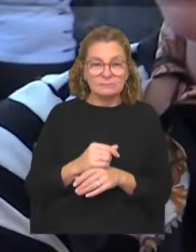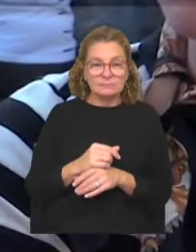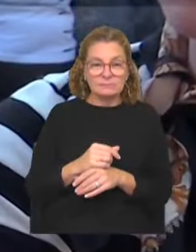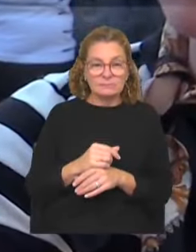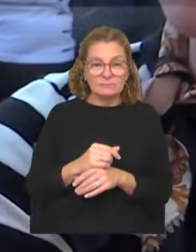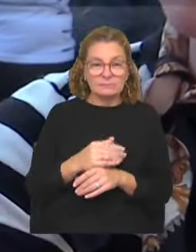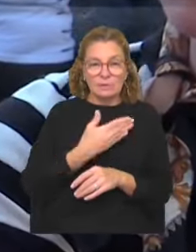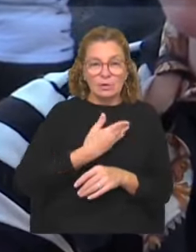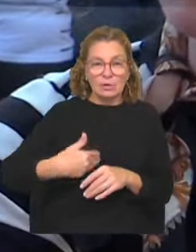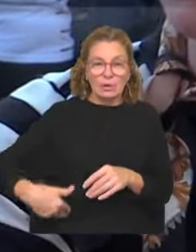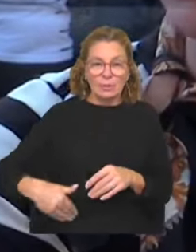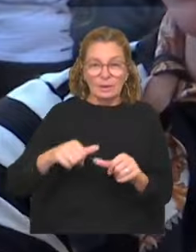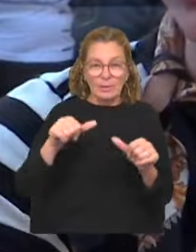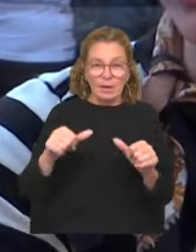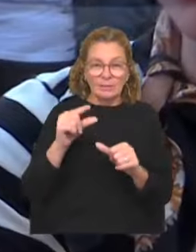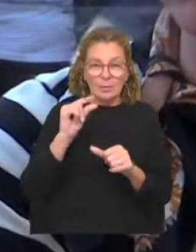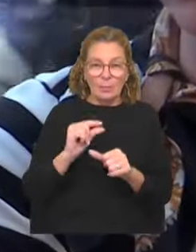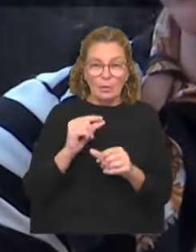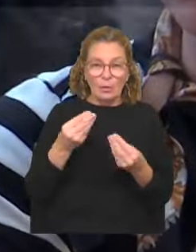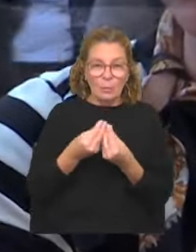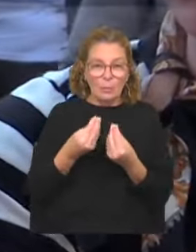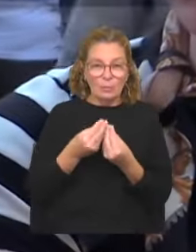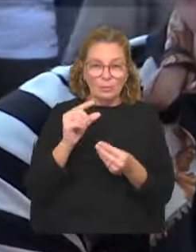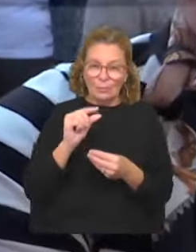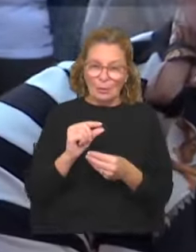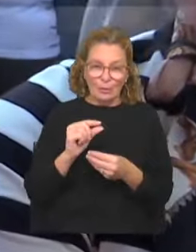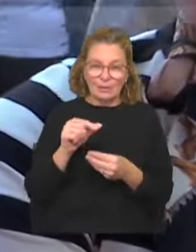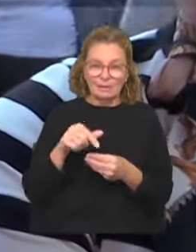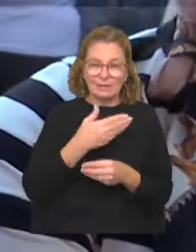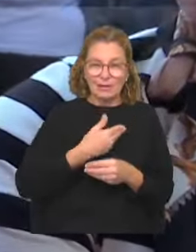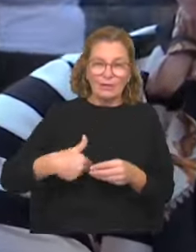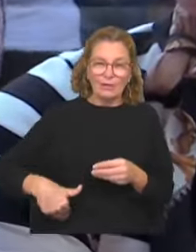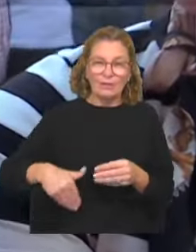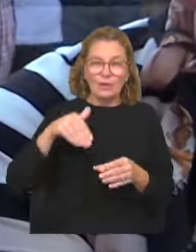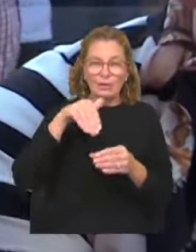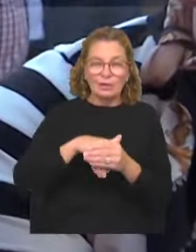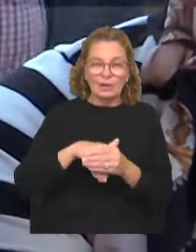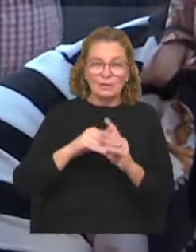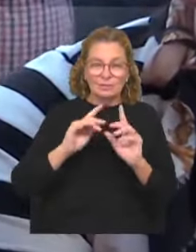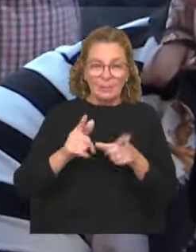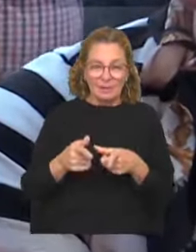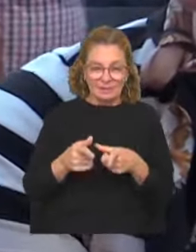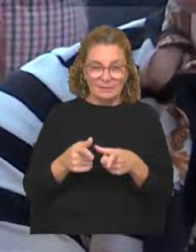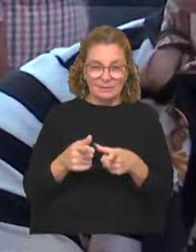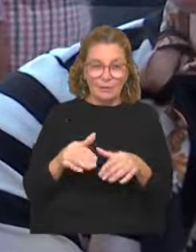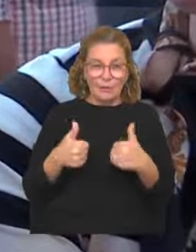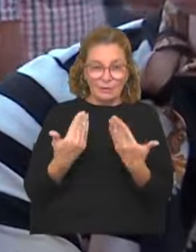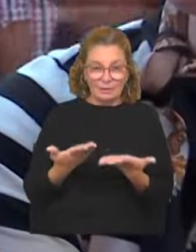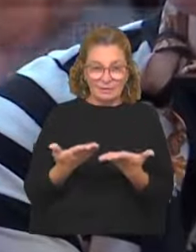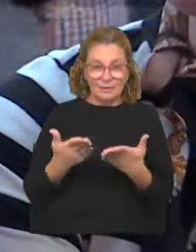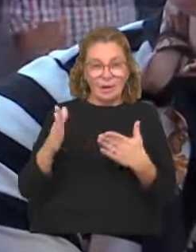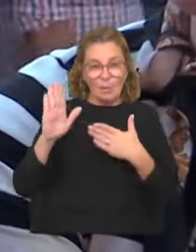Los gobiernos hacen muy poco, demasiado poco, y en este gobierno se votaron también, a pesar de que ofrecían su